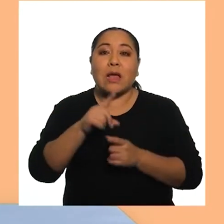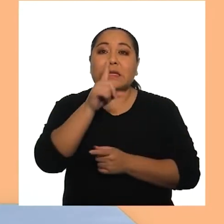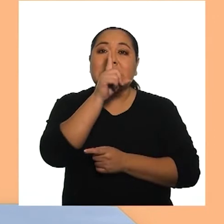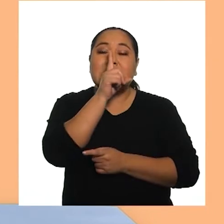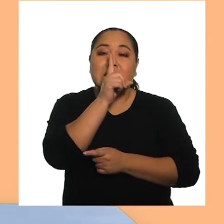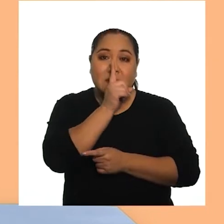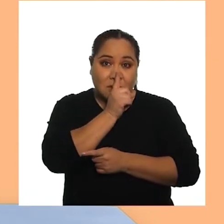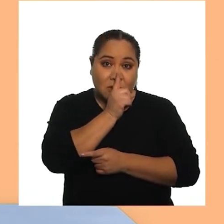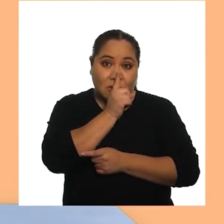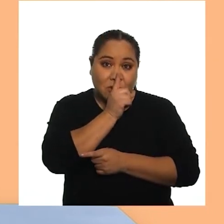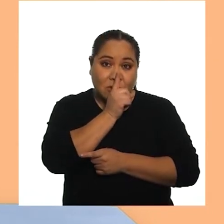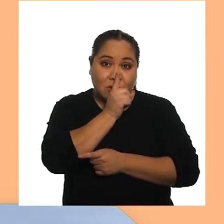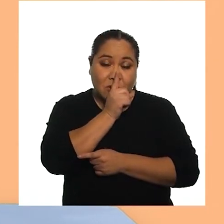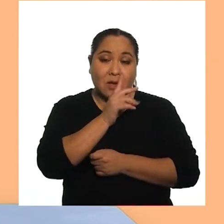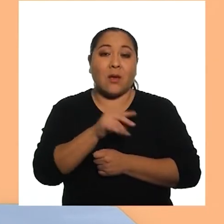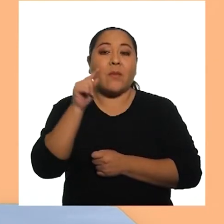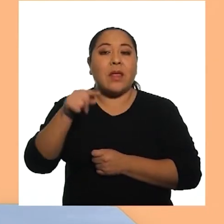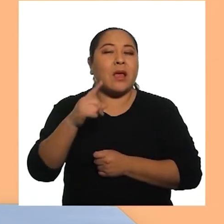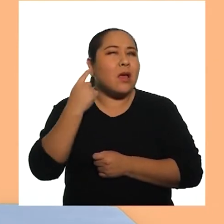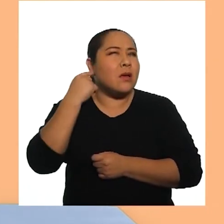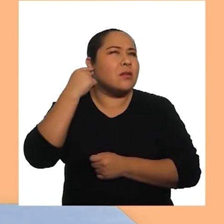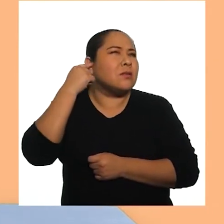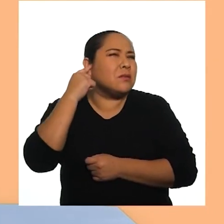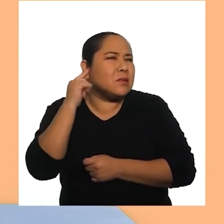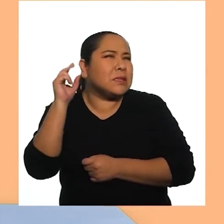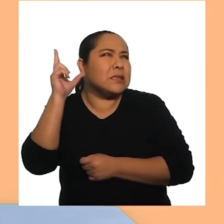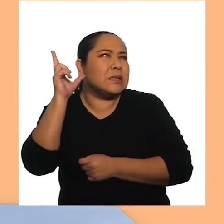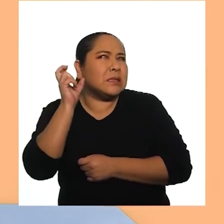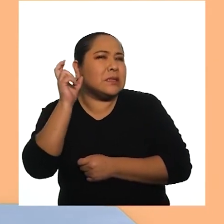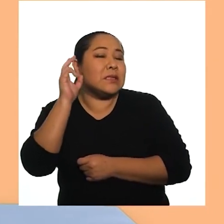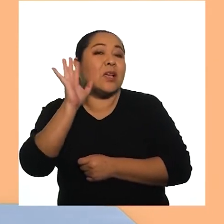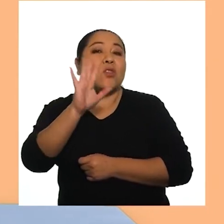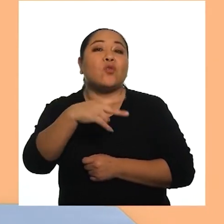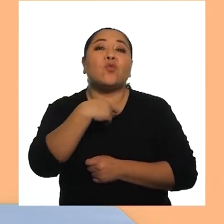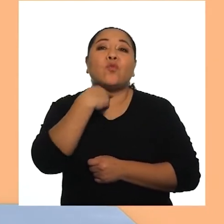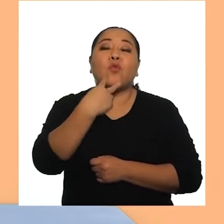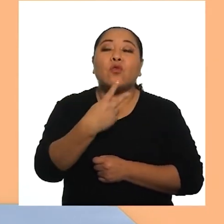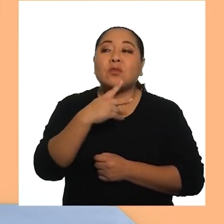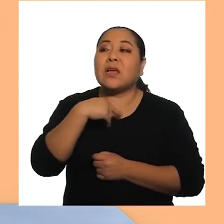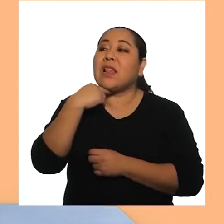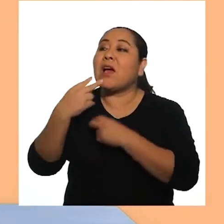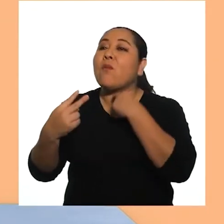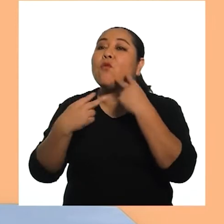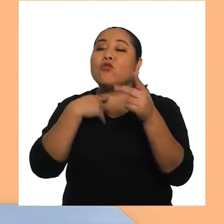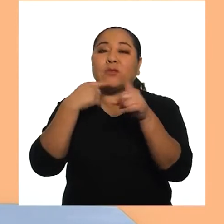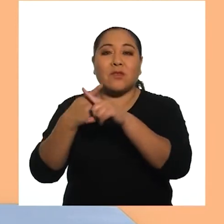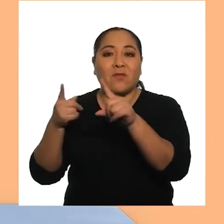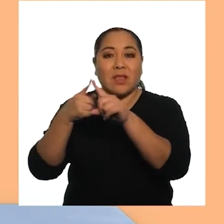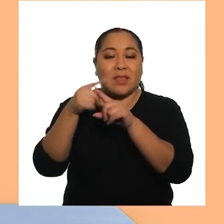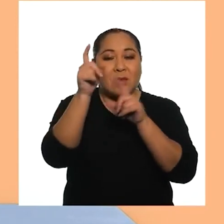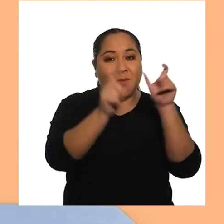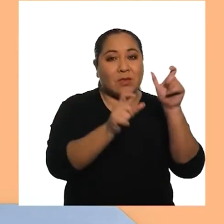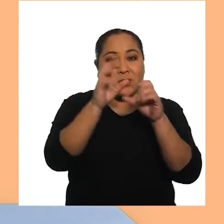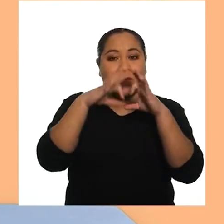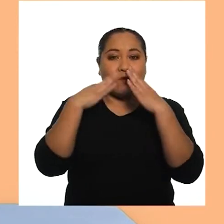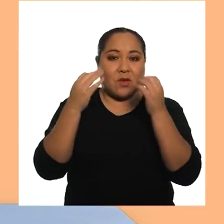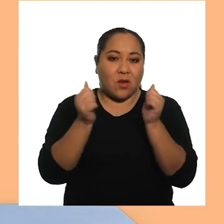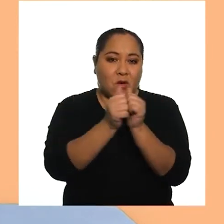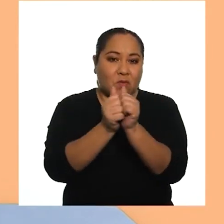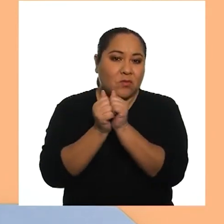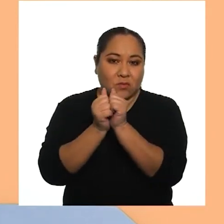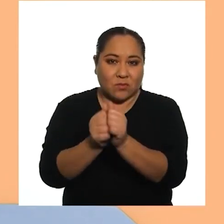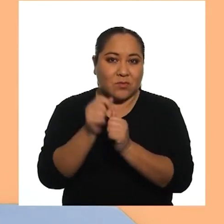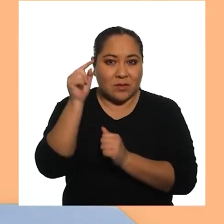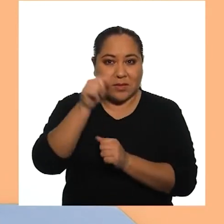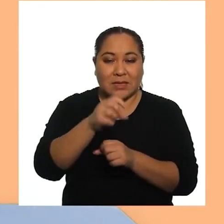ambiente Sin ruido Para que pueda poner mayor atención a tu voz Y a la voz de los integrantes de la familia Que vayan a